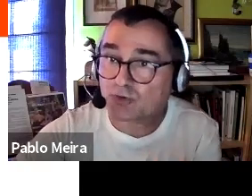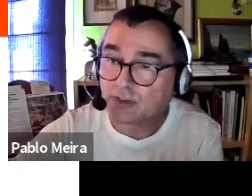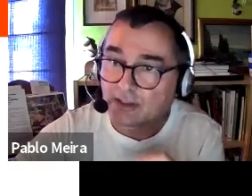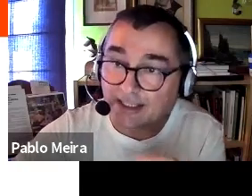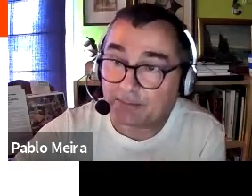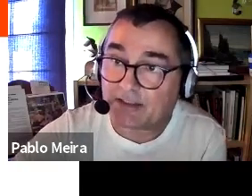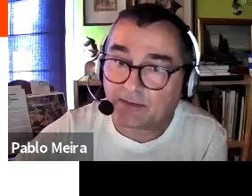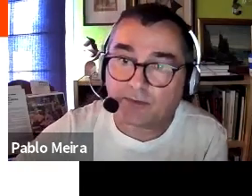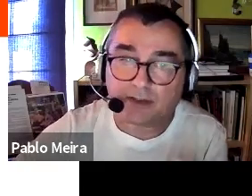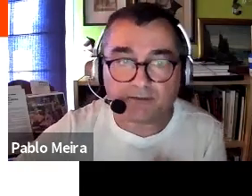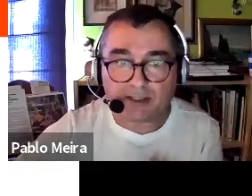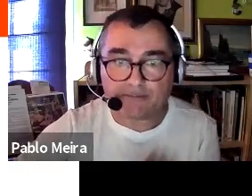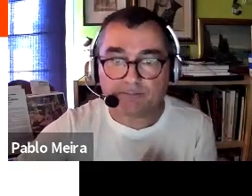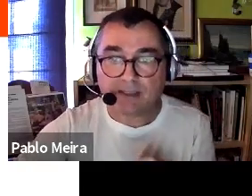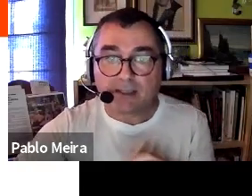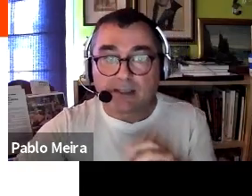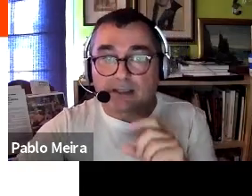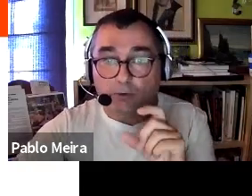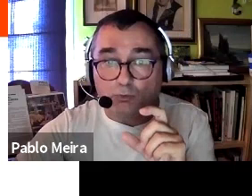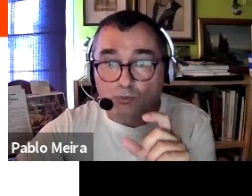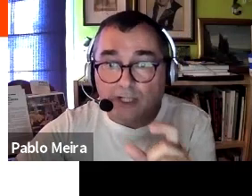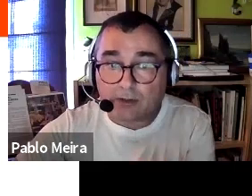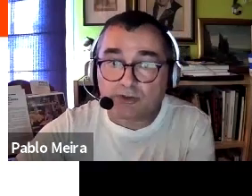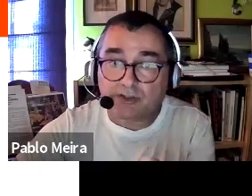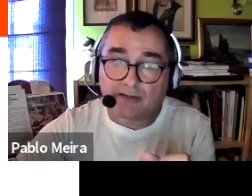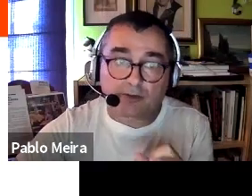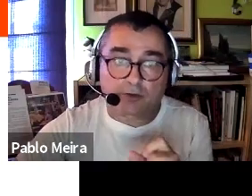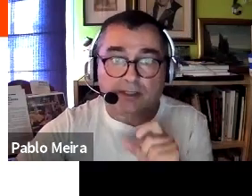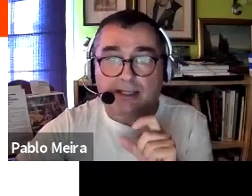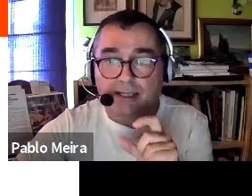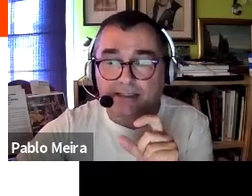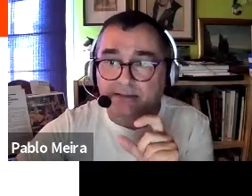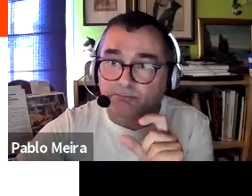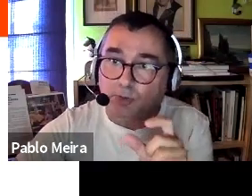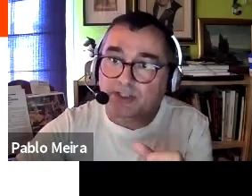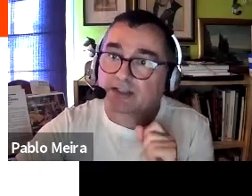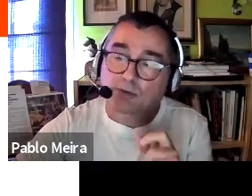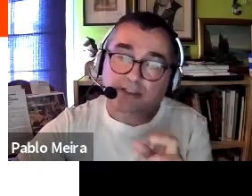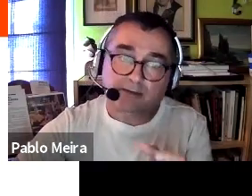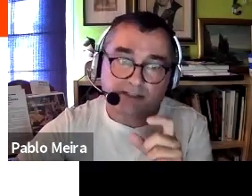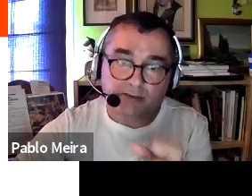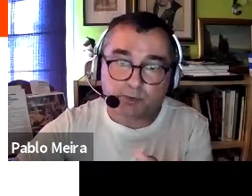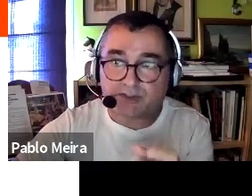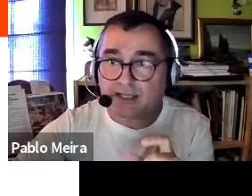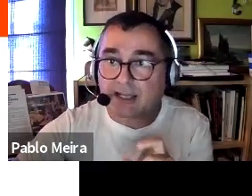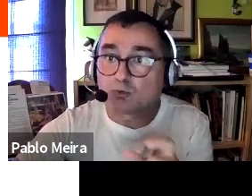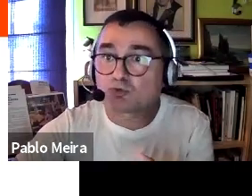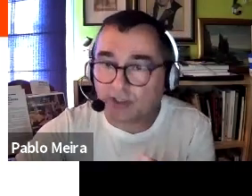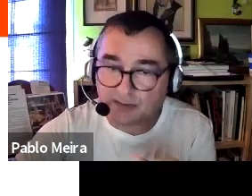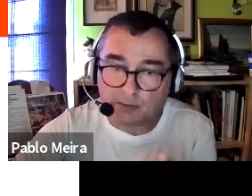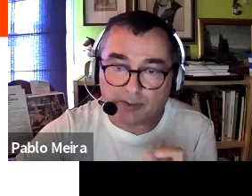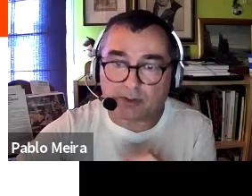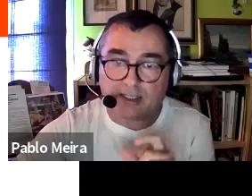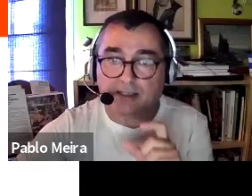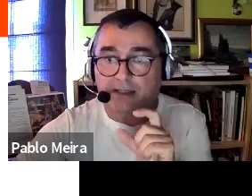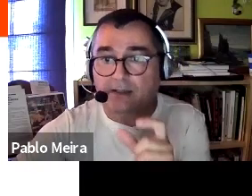necesitamos la representación científica. Una consideración a las políticas educativas de respuesta al